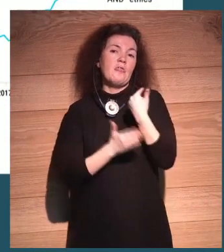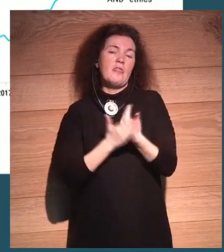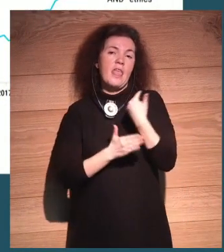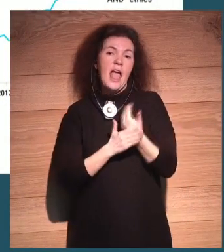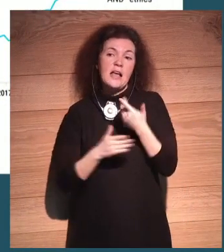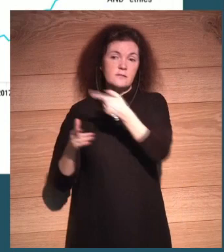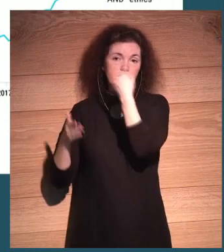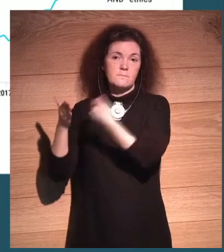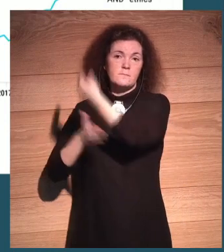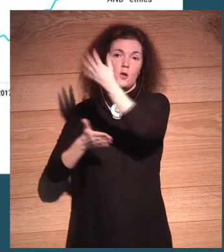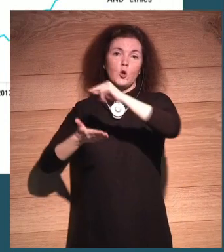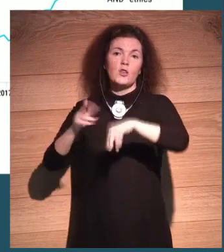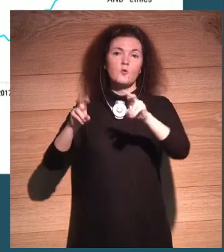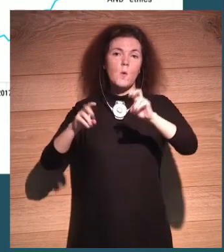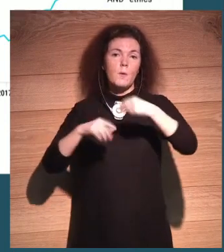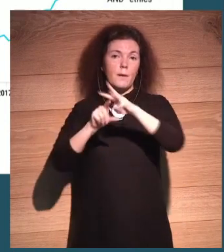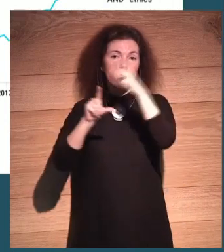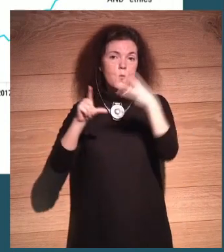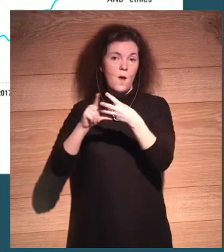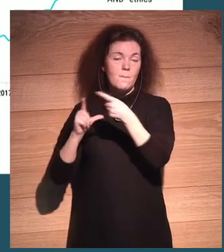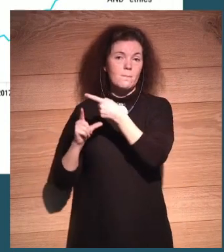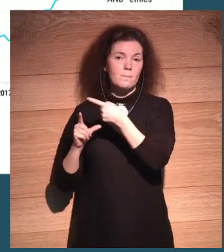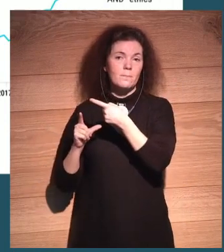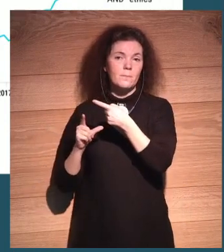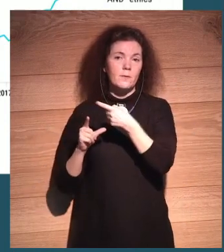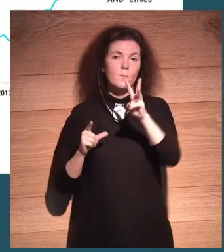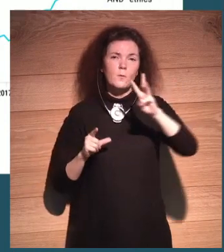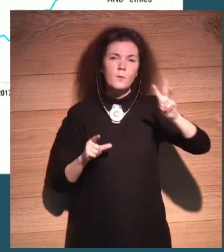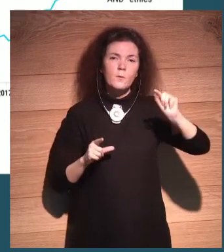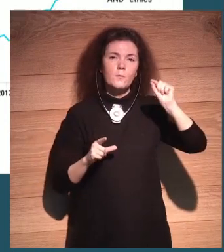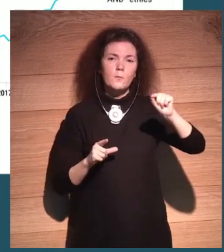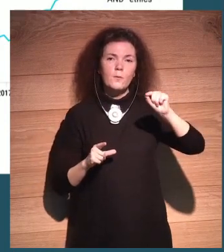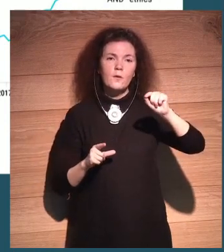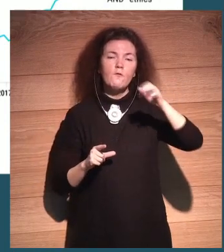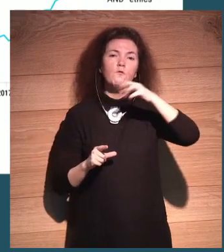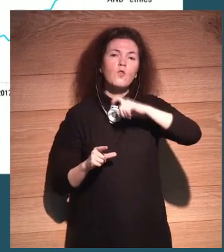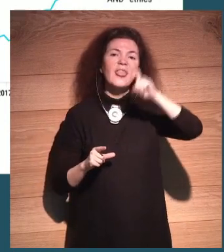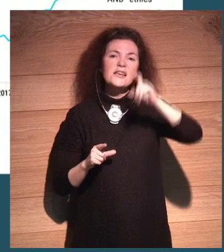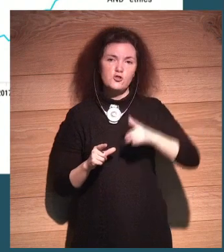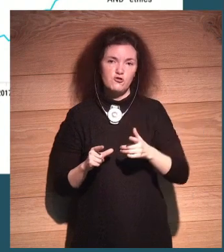Berners Hill publicó un nuevo contrato para la web. Esto es la WWF Foundation.